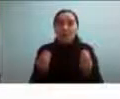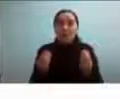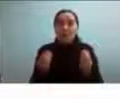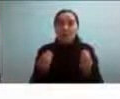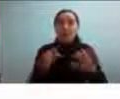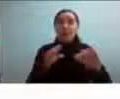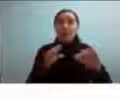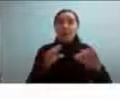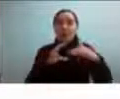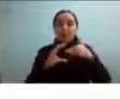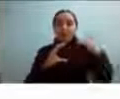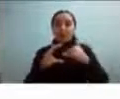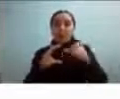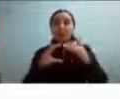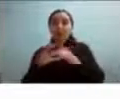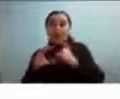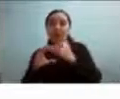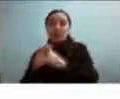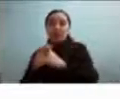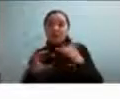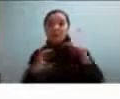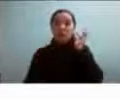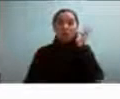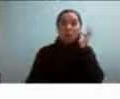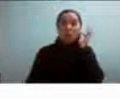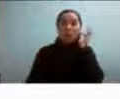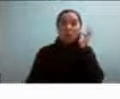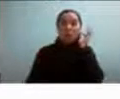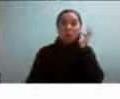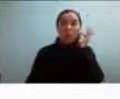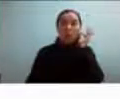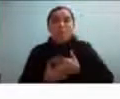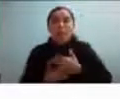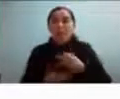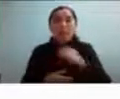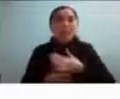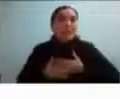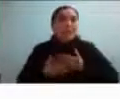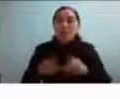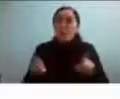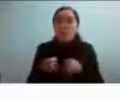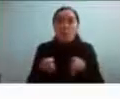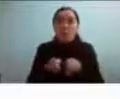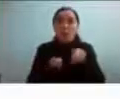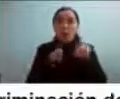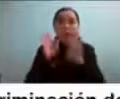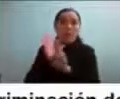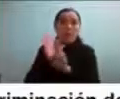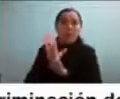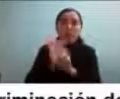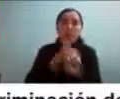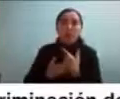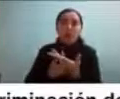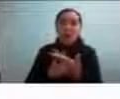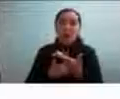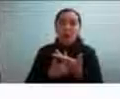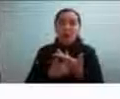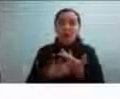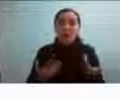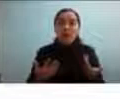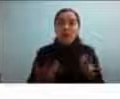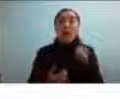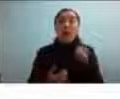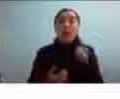de mujeres que nos pedían ayuda que nos decían que se sentían identificadas entonces ahí nos dimos cuenta que como colectivo